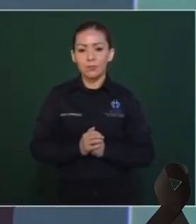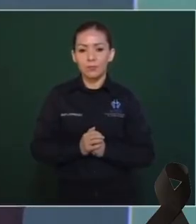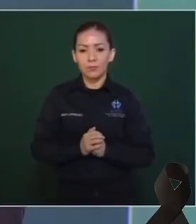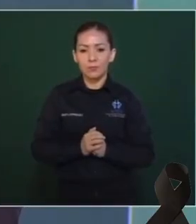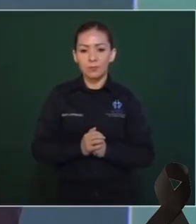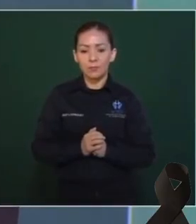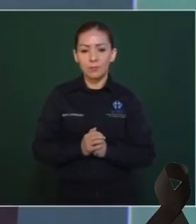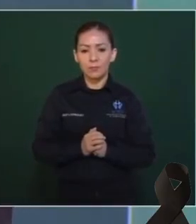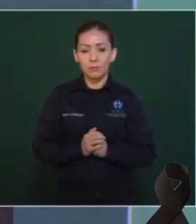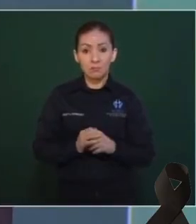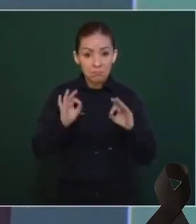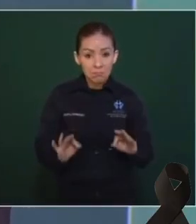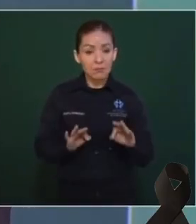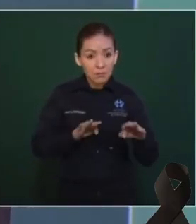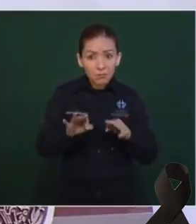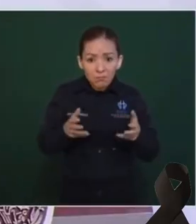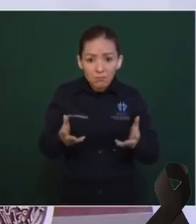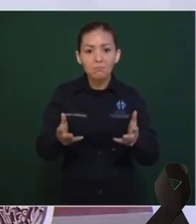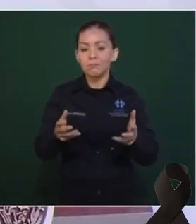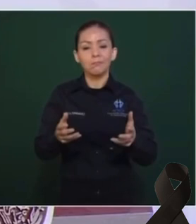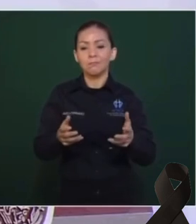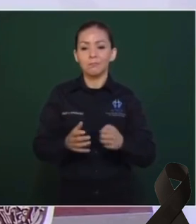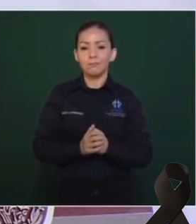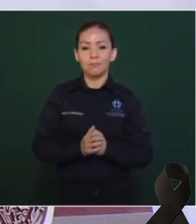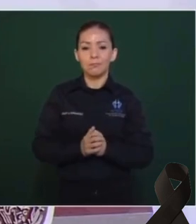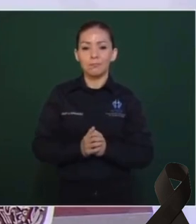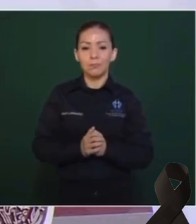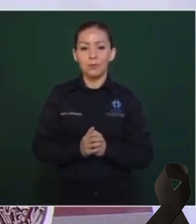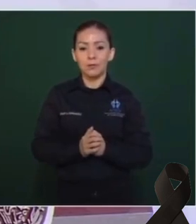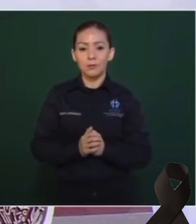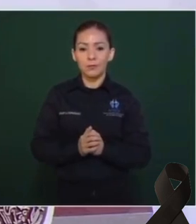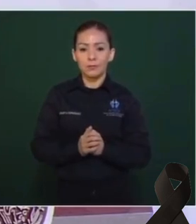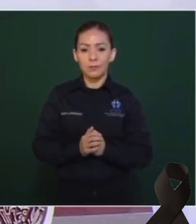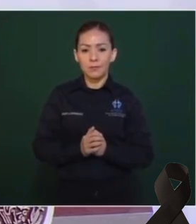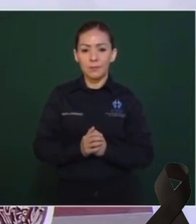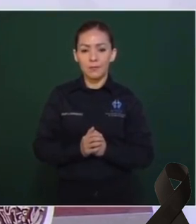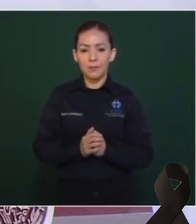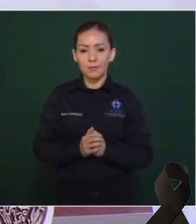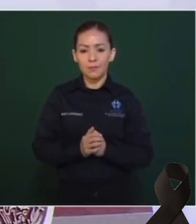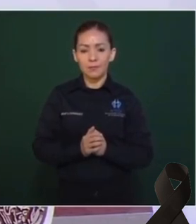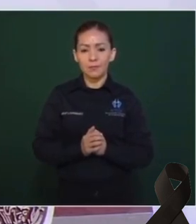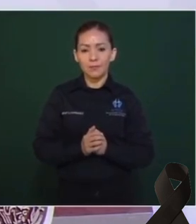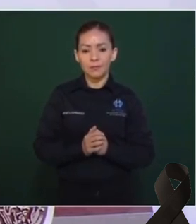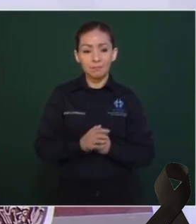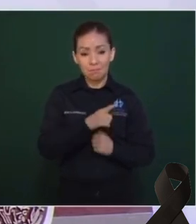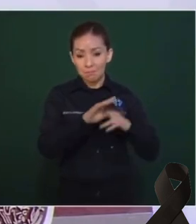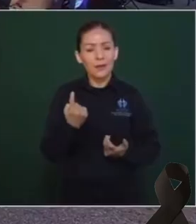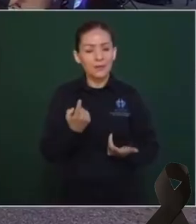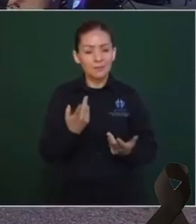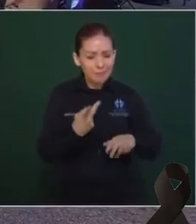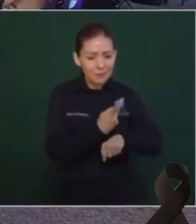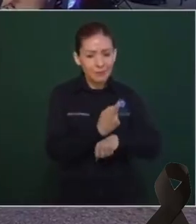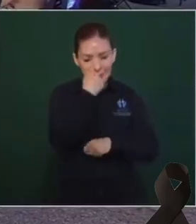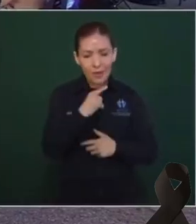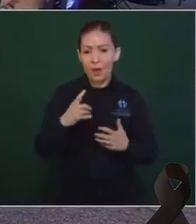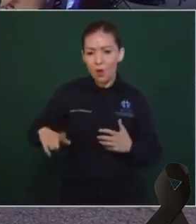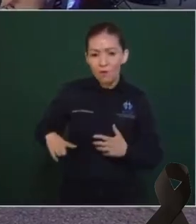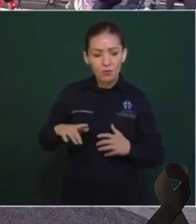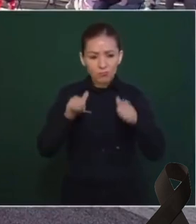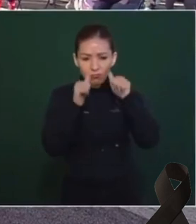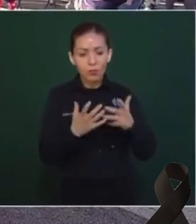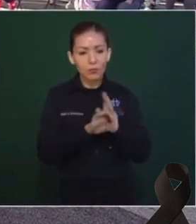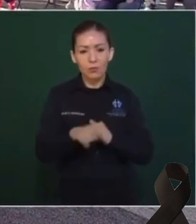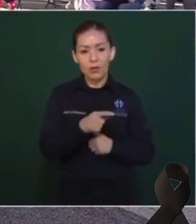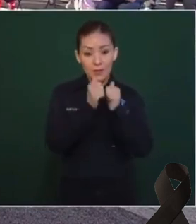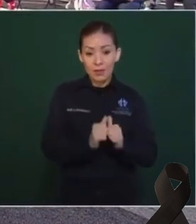No actúan de manera ejecutiva y esto pues amerita una atención urgente. El programa de Quédate en México pues iba a